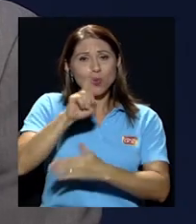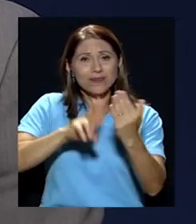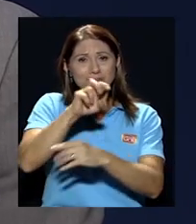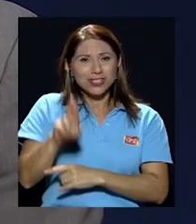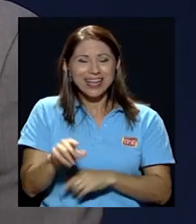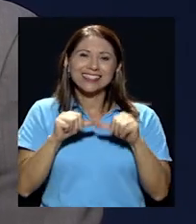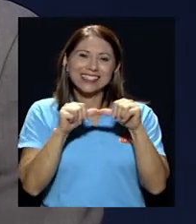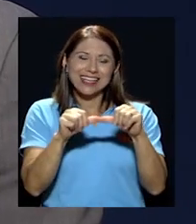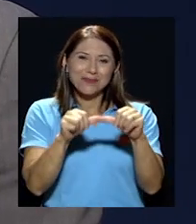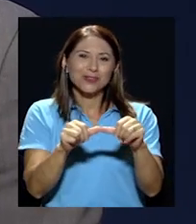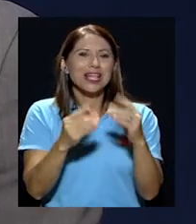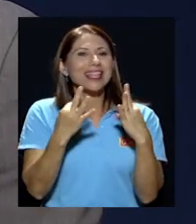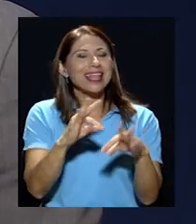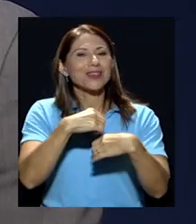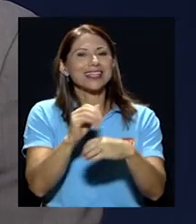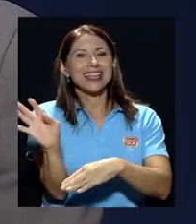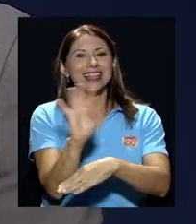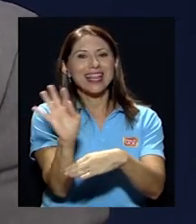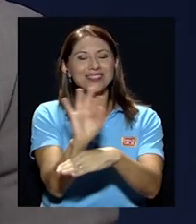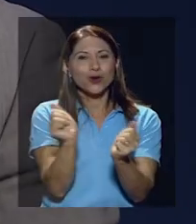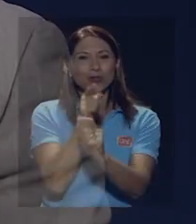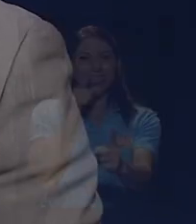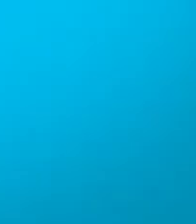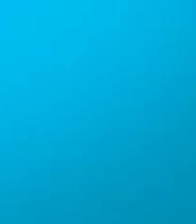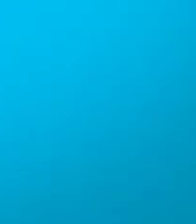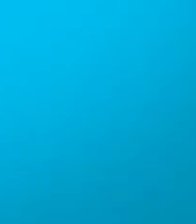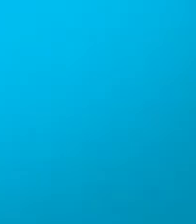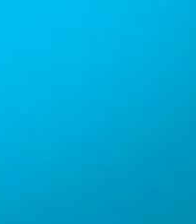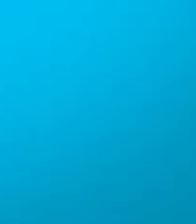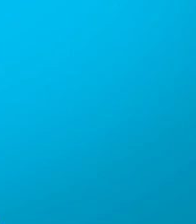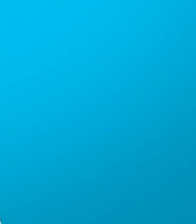seguimos tratando de hacer televisión con sentido que tenga un muy buen día